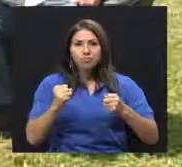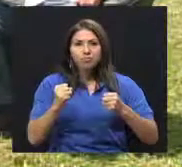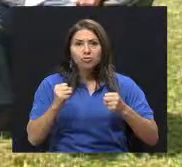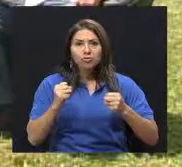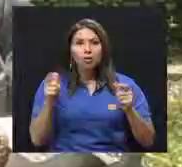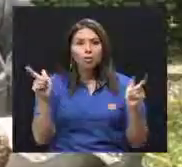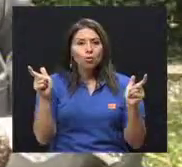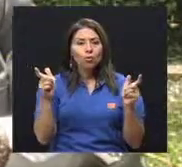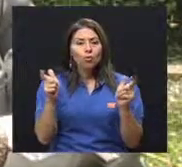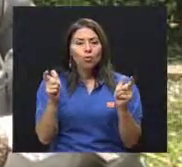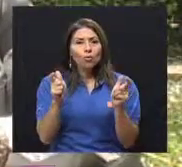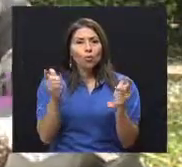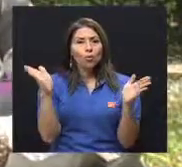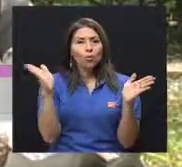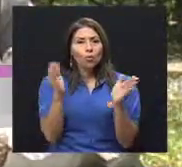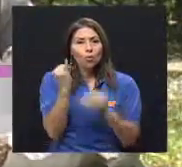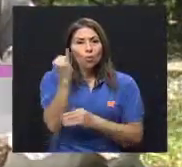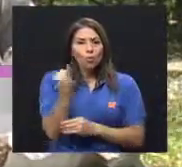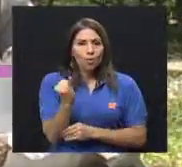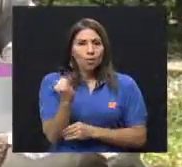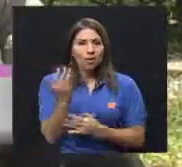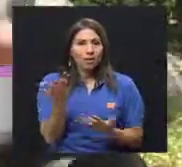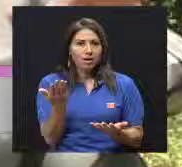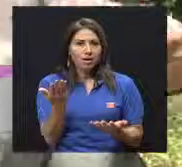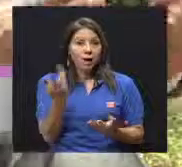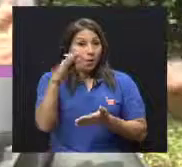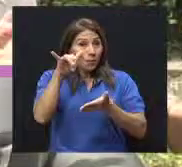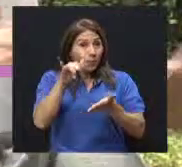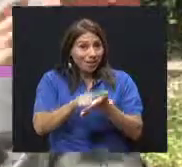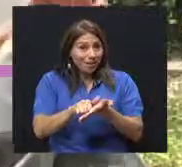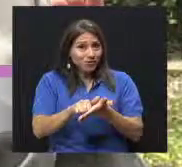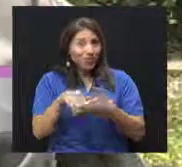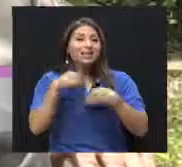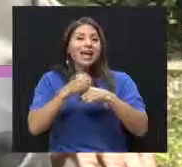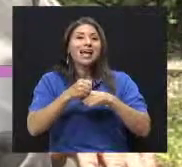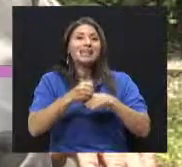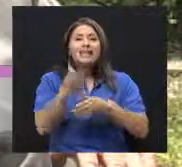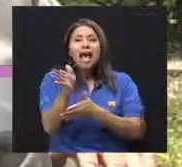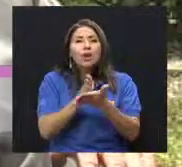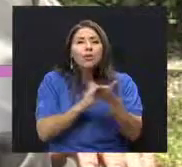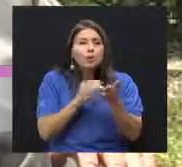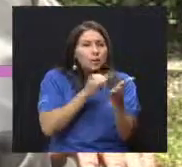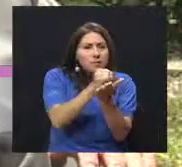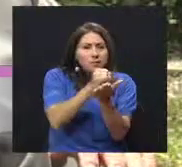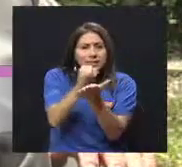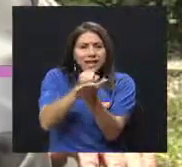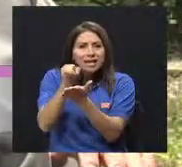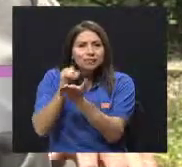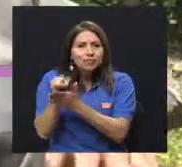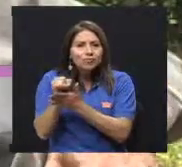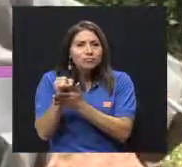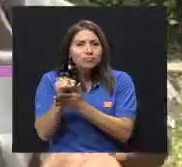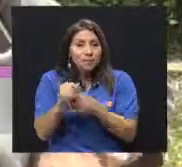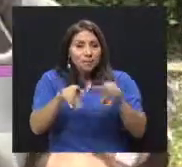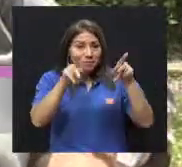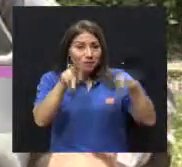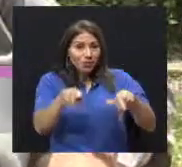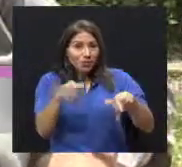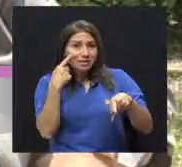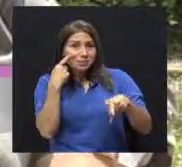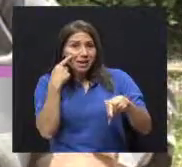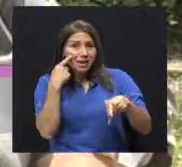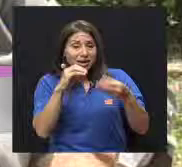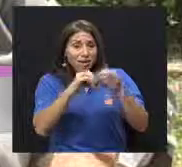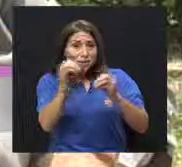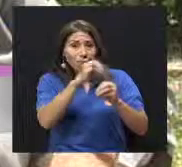glicemia al azar. Una glicemia al azar más de 126, ojo, va para estudio. Y una glicemia en ayunas más de 200,